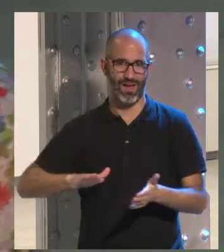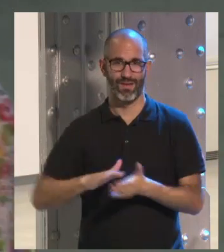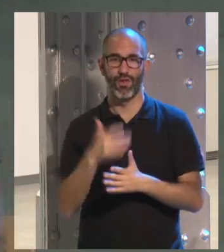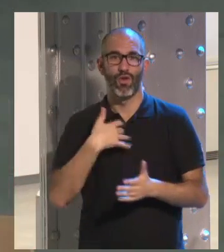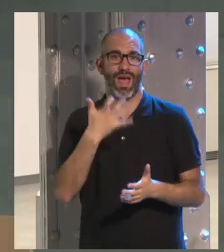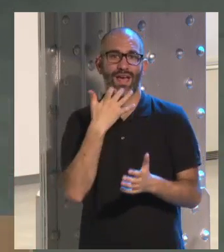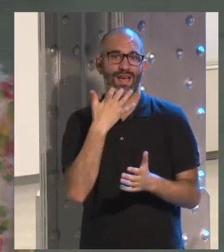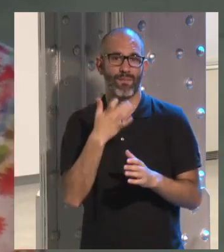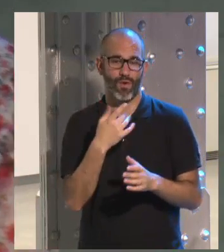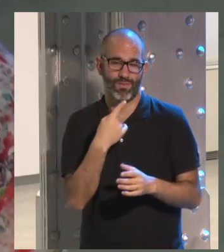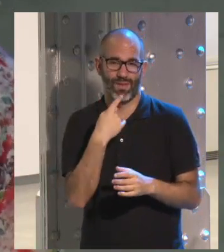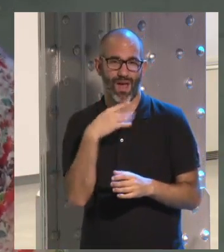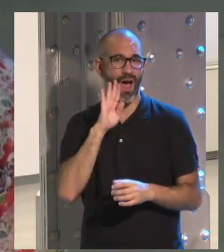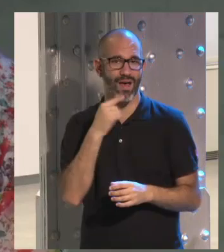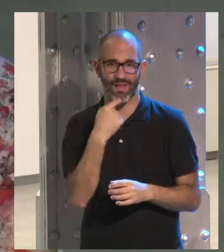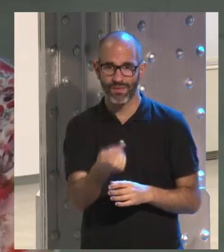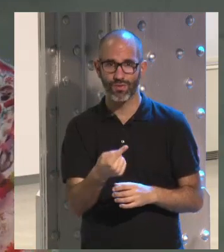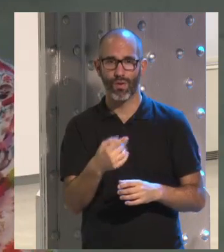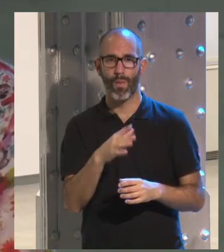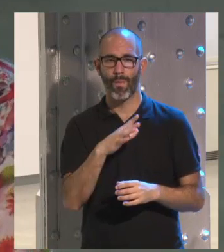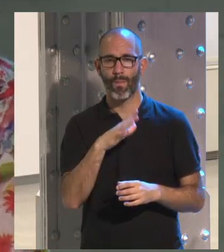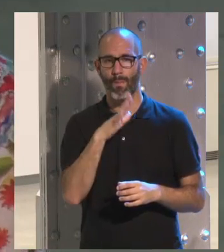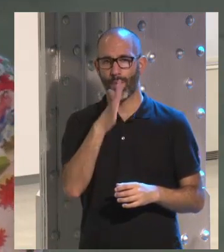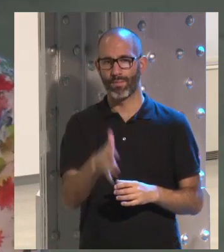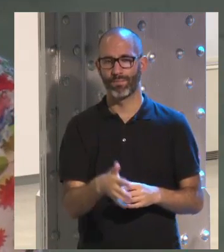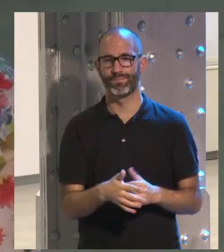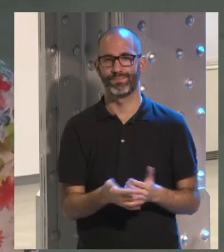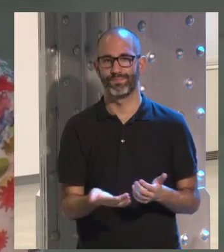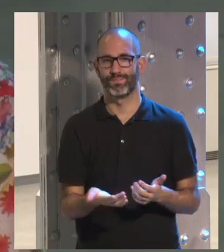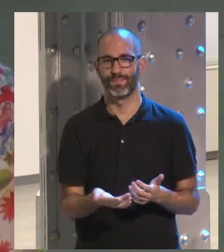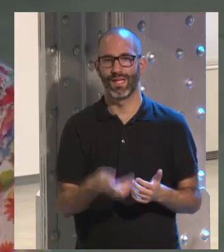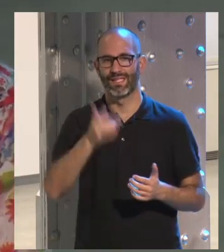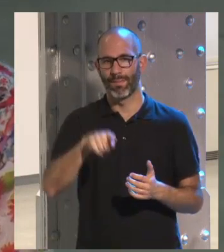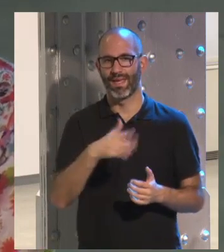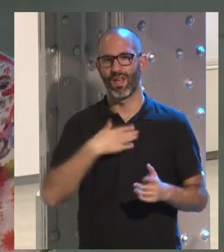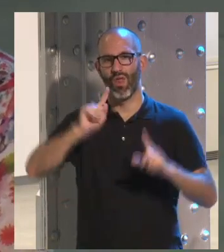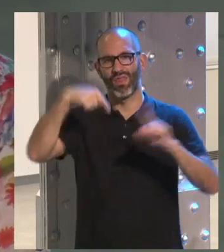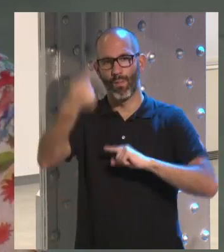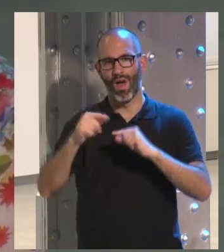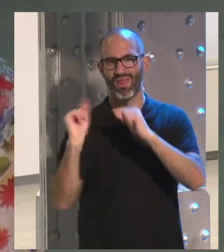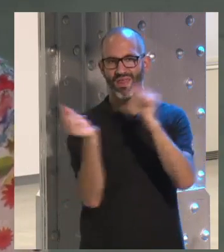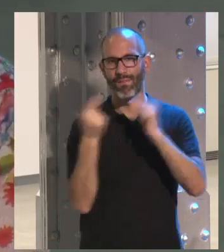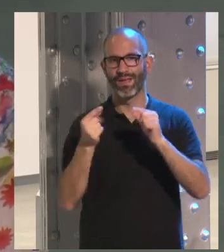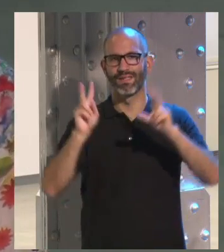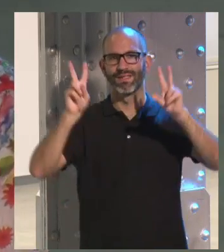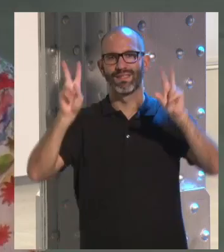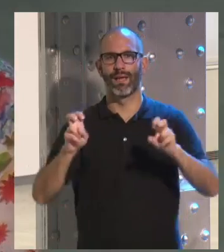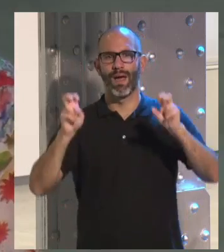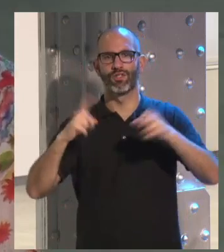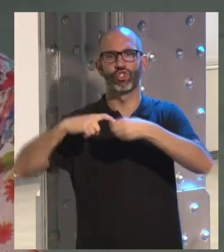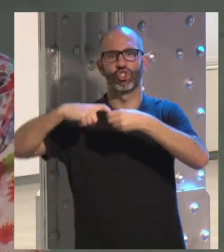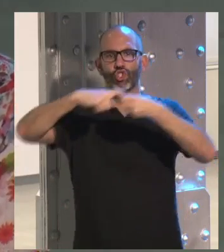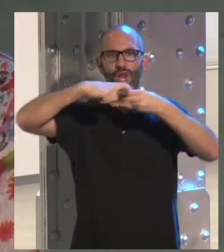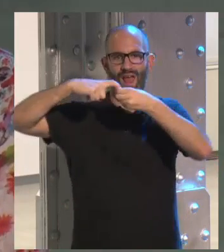este ejemplo también para dejar constancia y, bueno, pues también debatir posteriormente sobre el tema de la